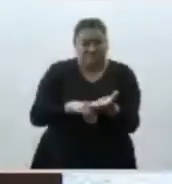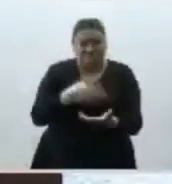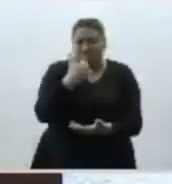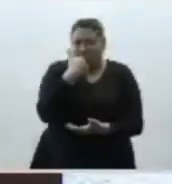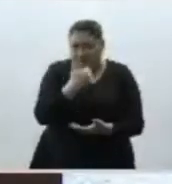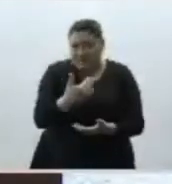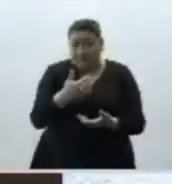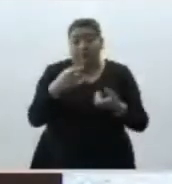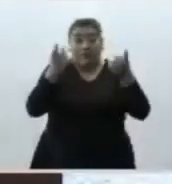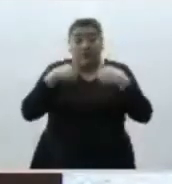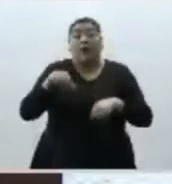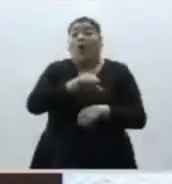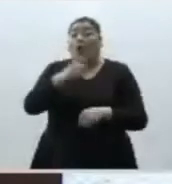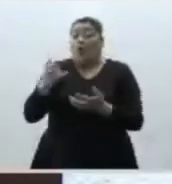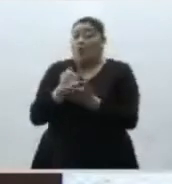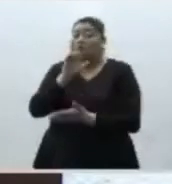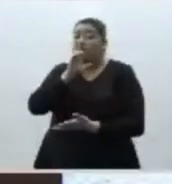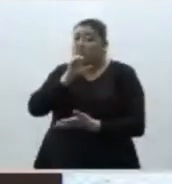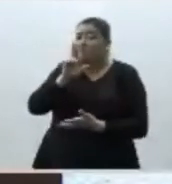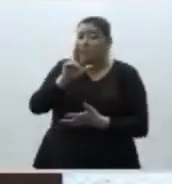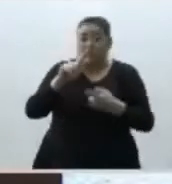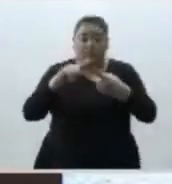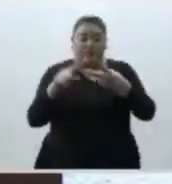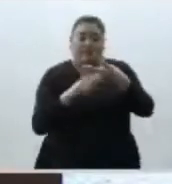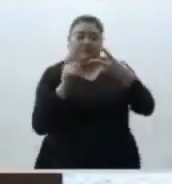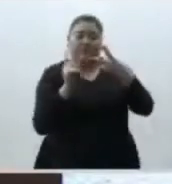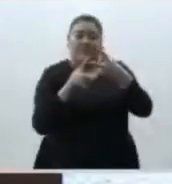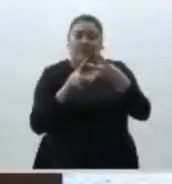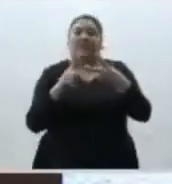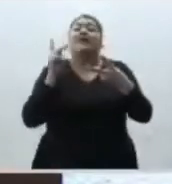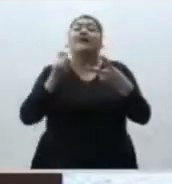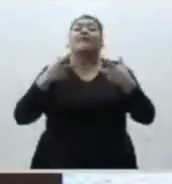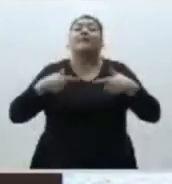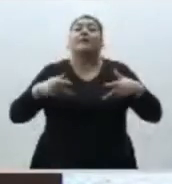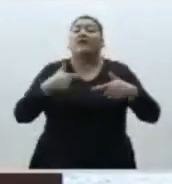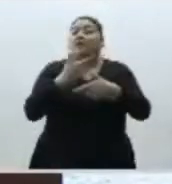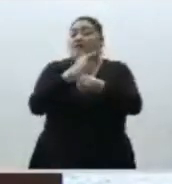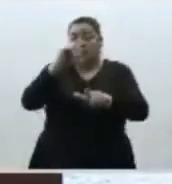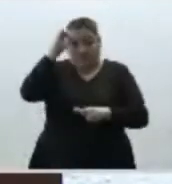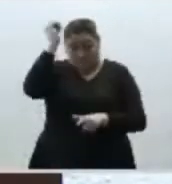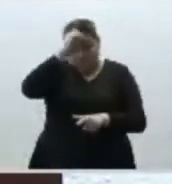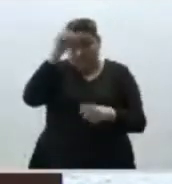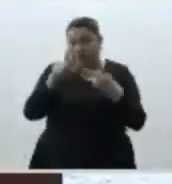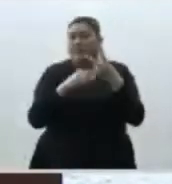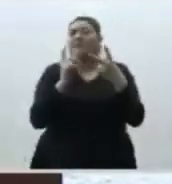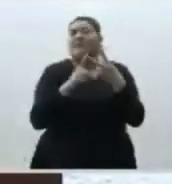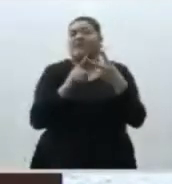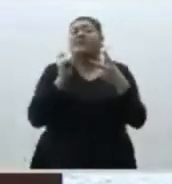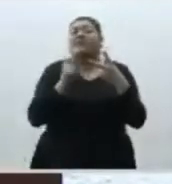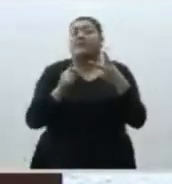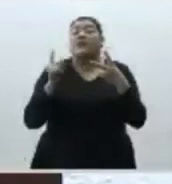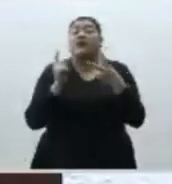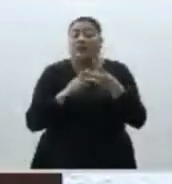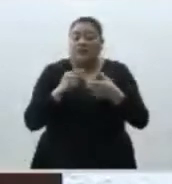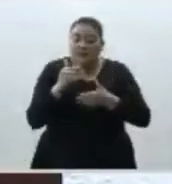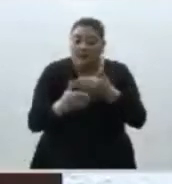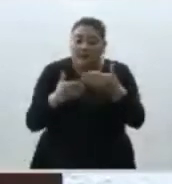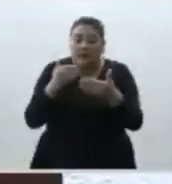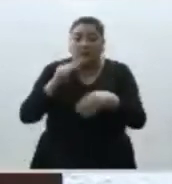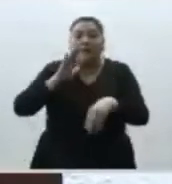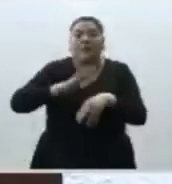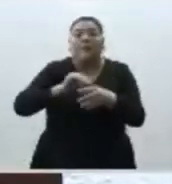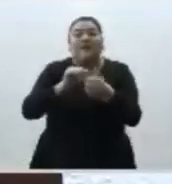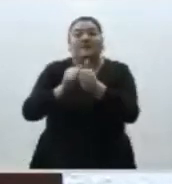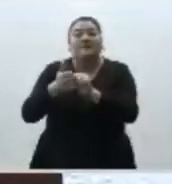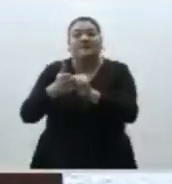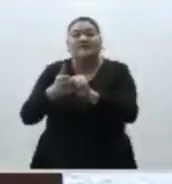también se han establecido criterios relacionados con la libertad de expresión en temas novedosos que con su evolución y su relación